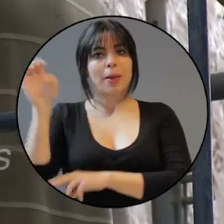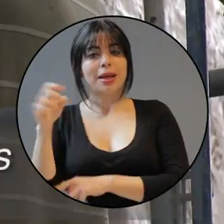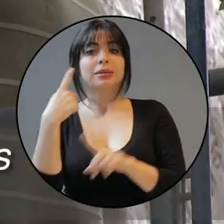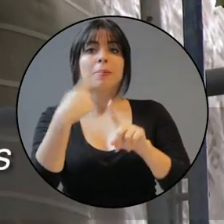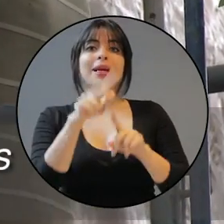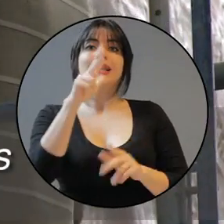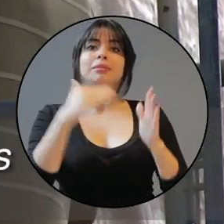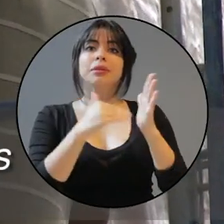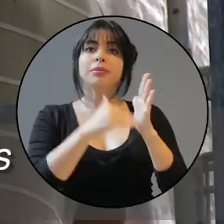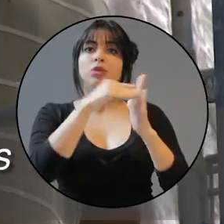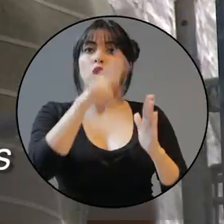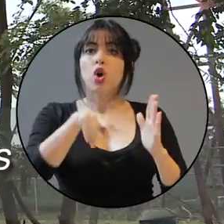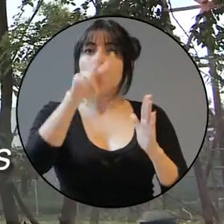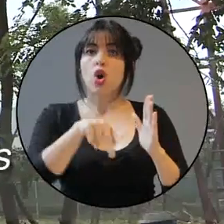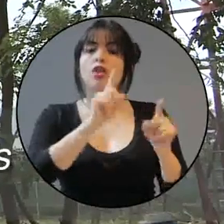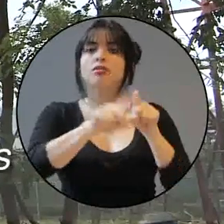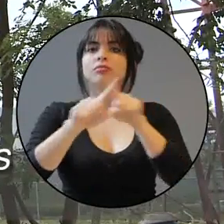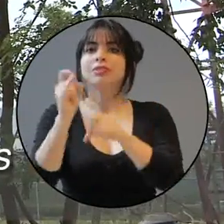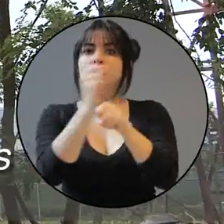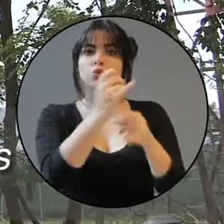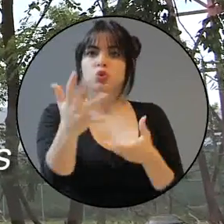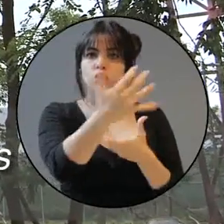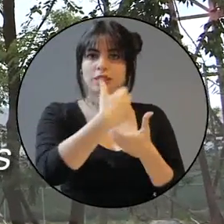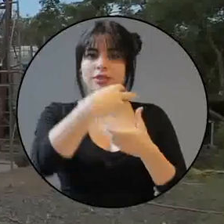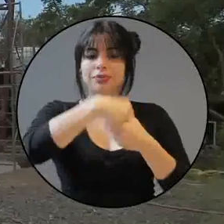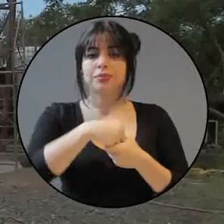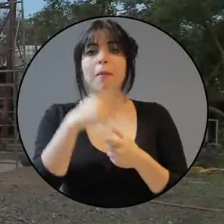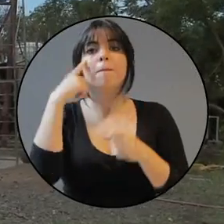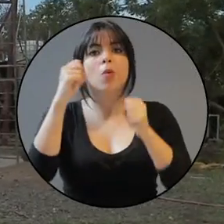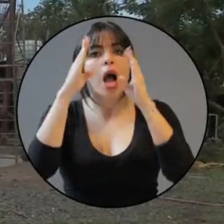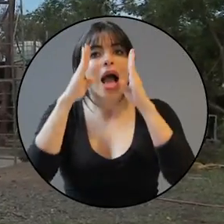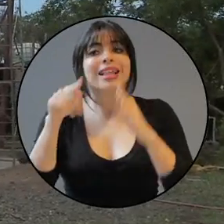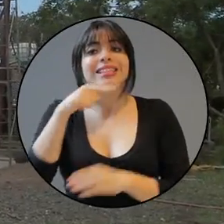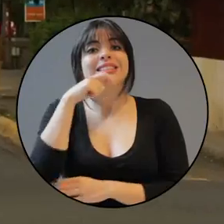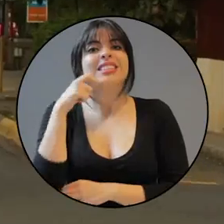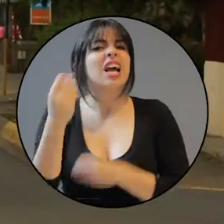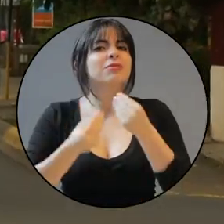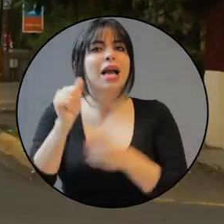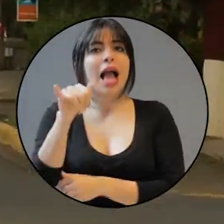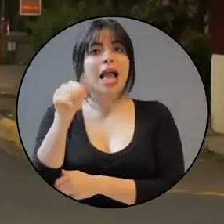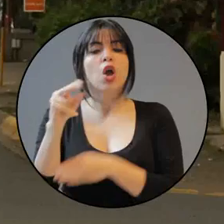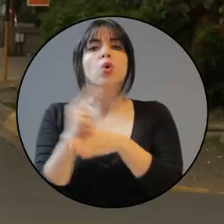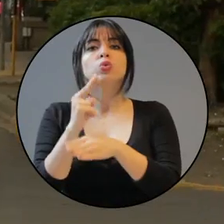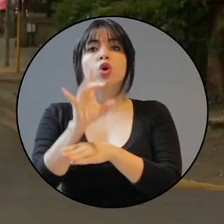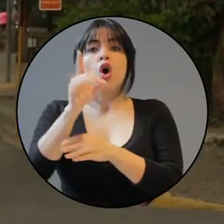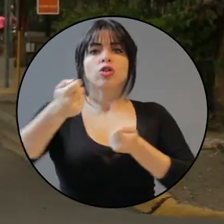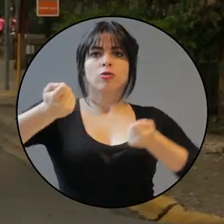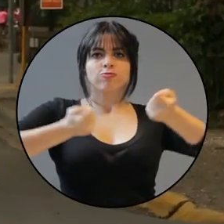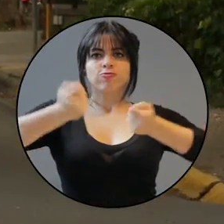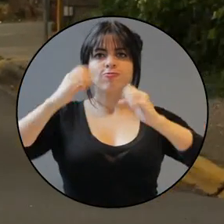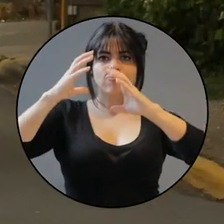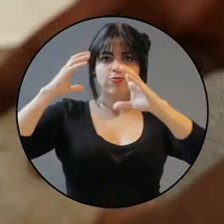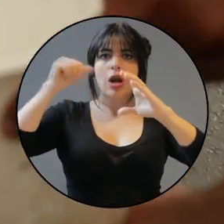y 3 mil millones de colones de otras instituciones. Para atender la sequía, acueductos y alcantarillados utiliza ocho